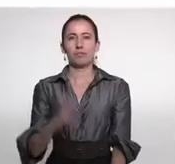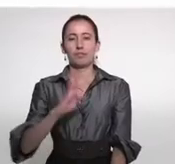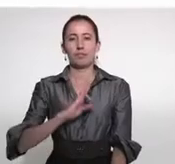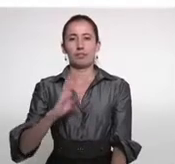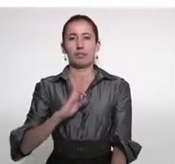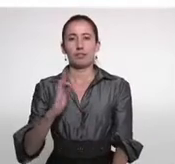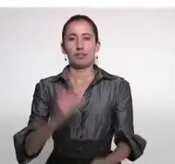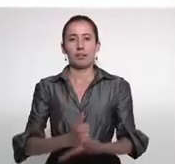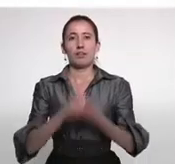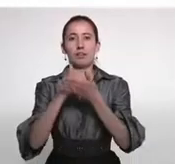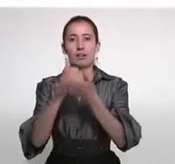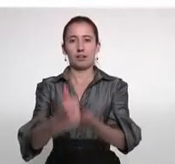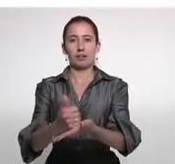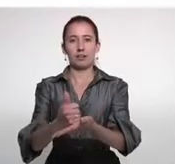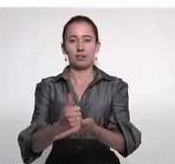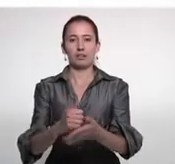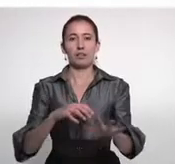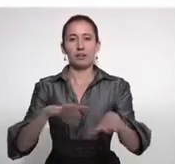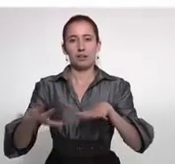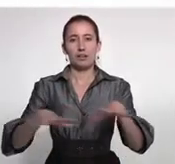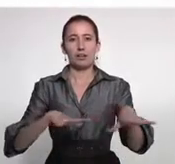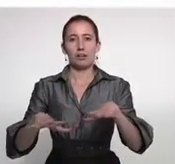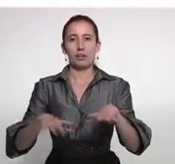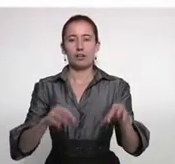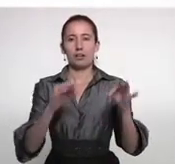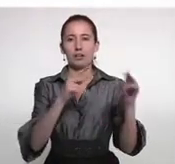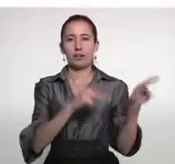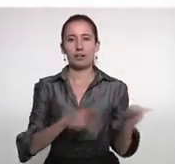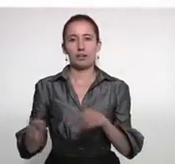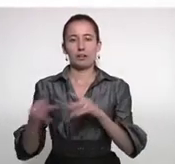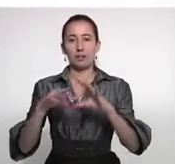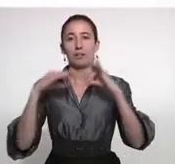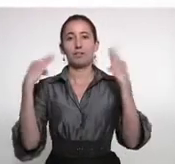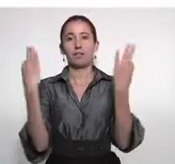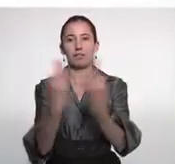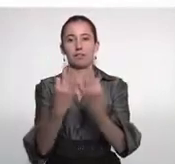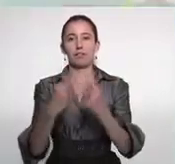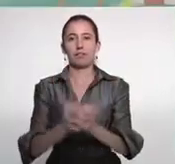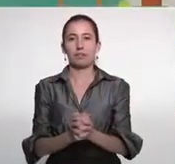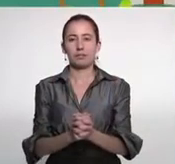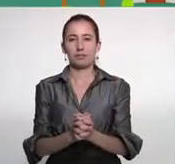Medidas de autoprotección frente a sismos y plan familiar de emergencia.